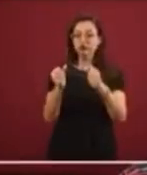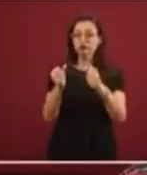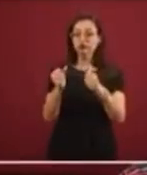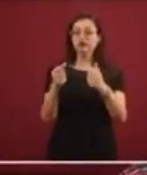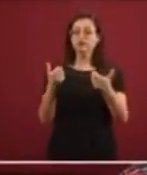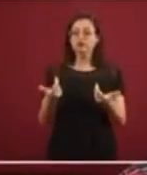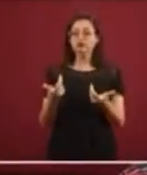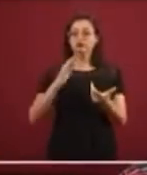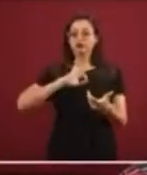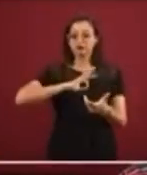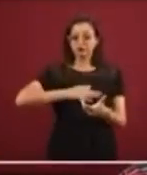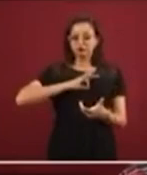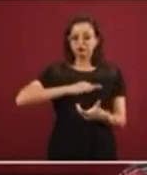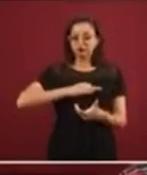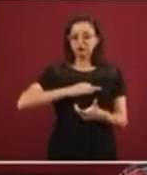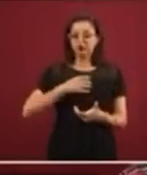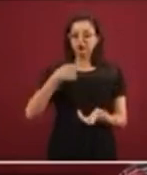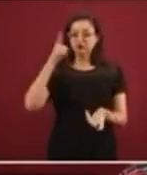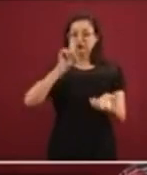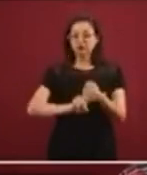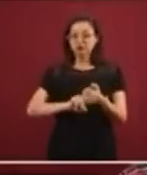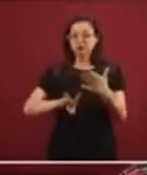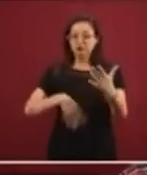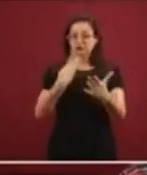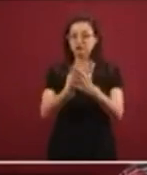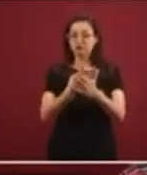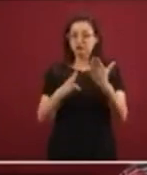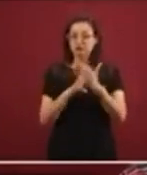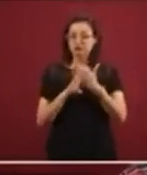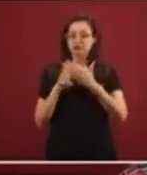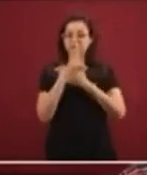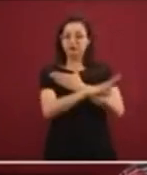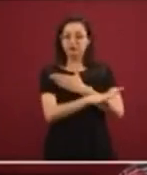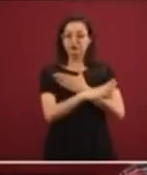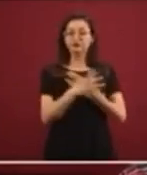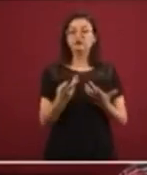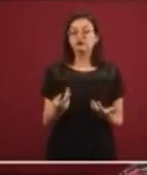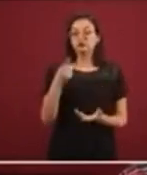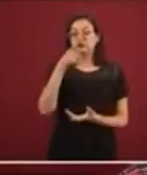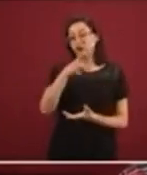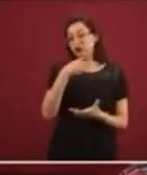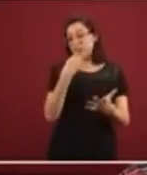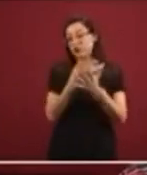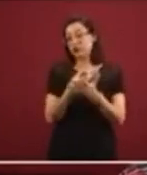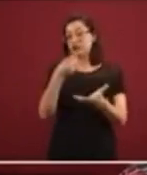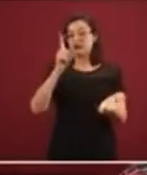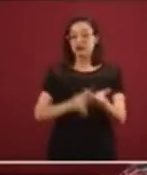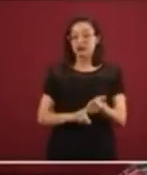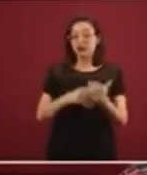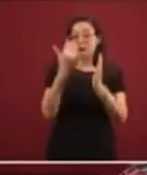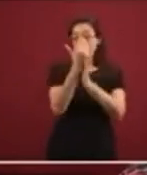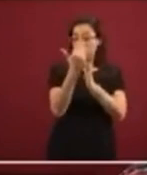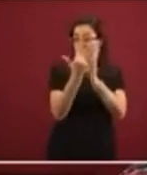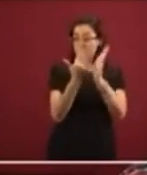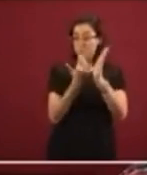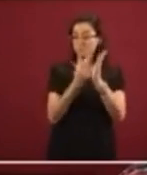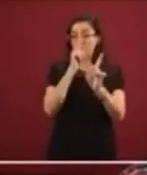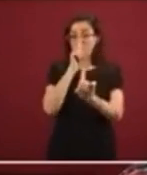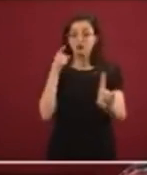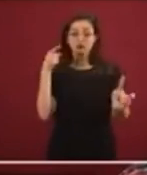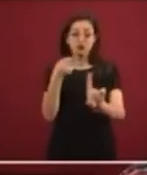prevenir los brotes al interior de los reclusorios, en donde ellos, como un protocolo específico para este objetivo,